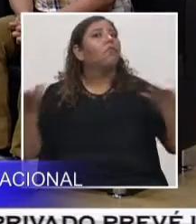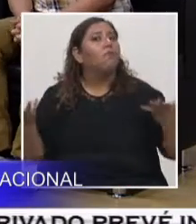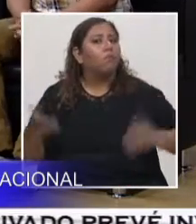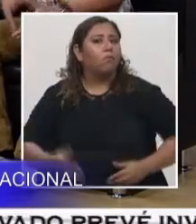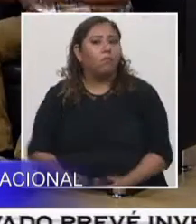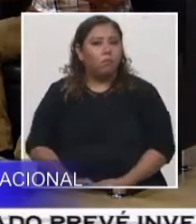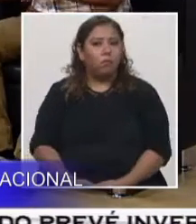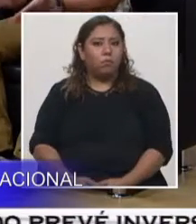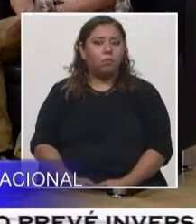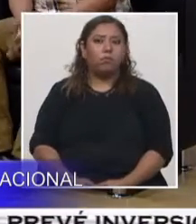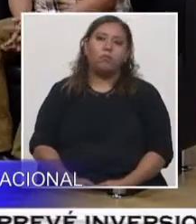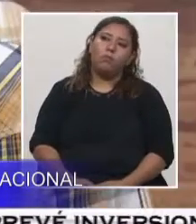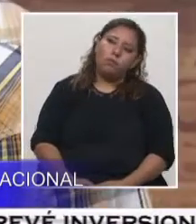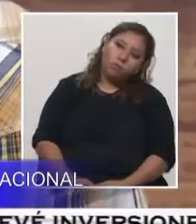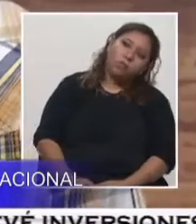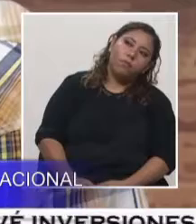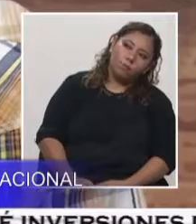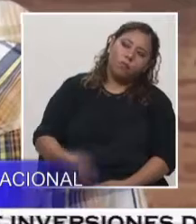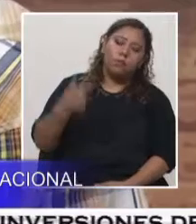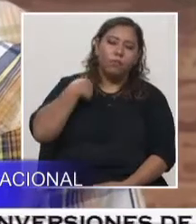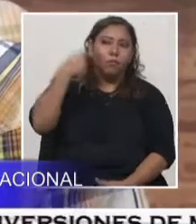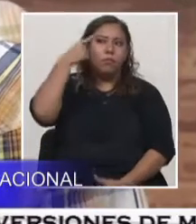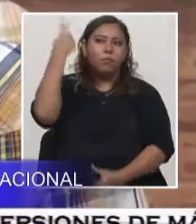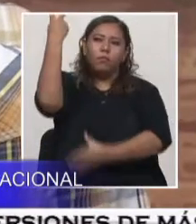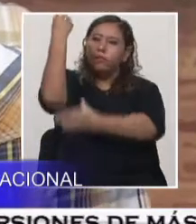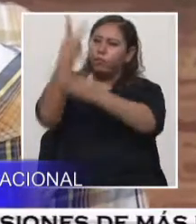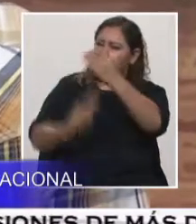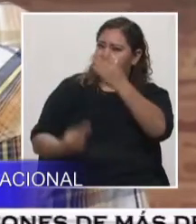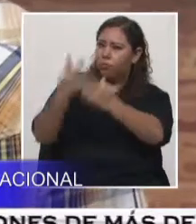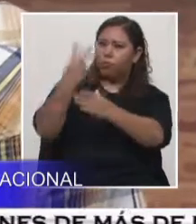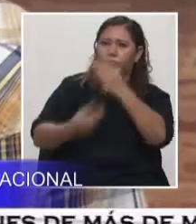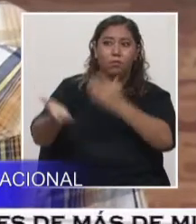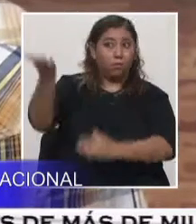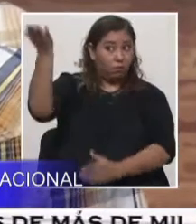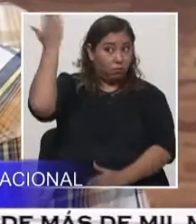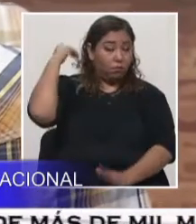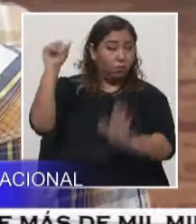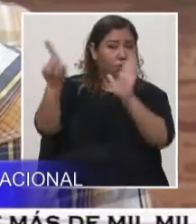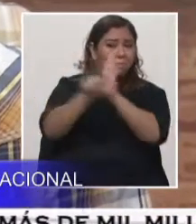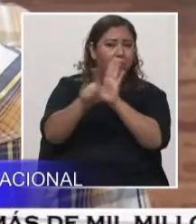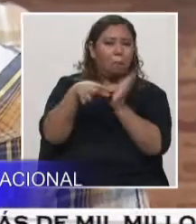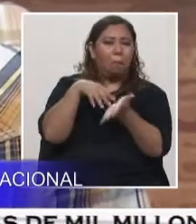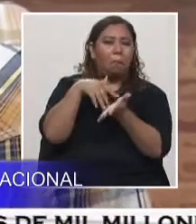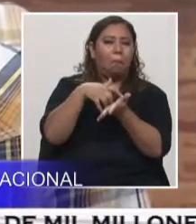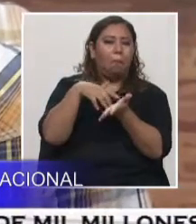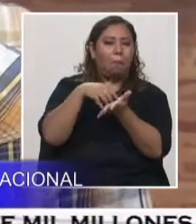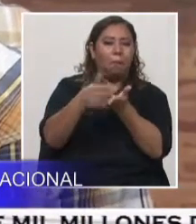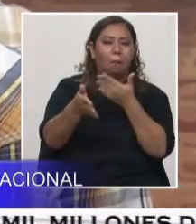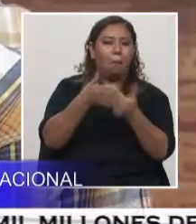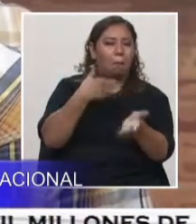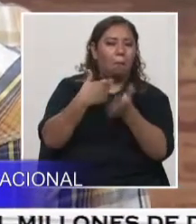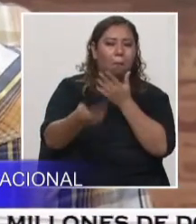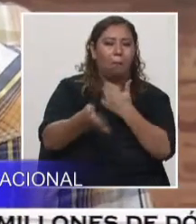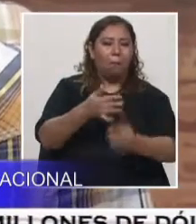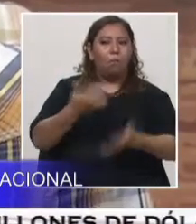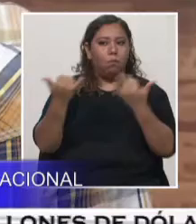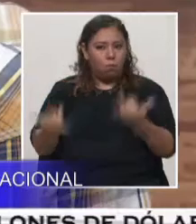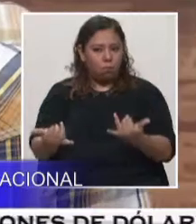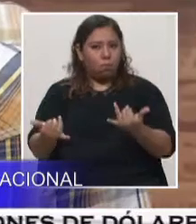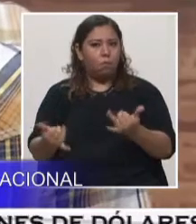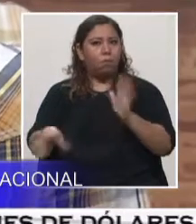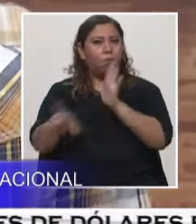desconocimiento, es parte de ambas. Teníamos una ley frágil anteriormente, actualmente tenemos una ley